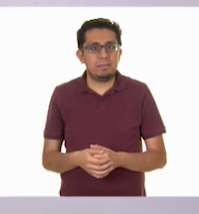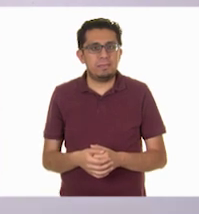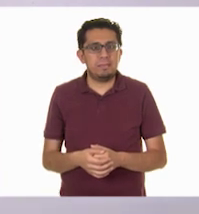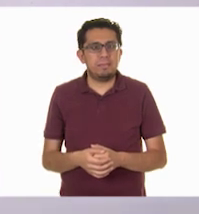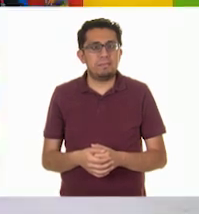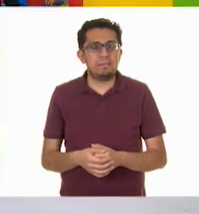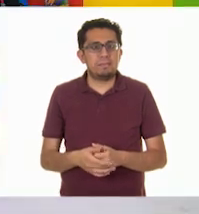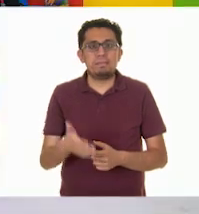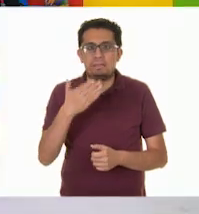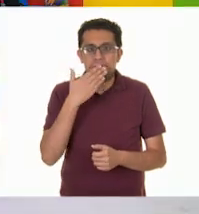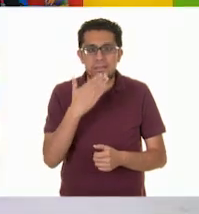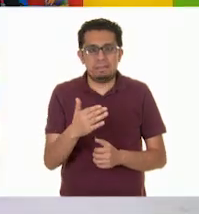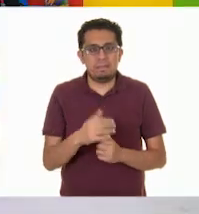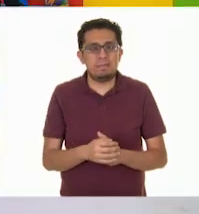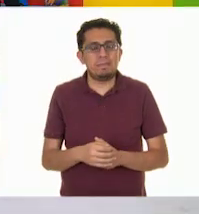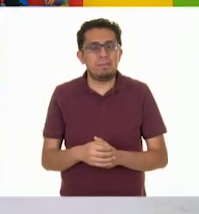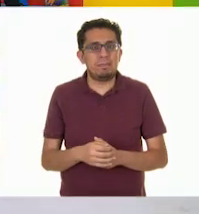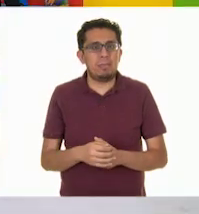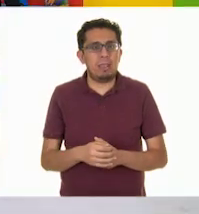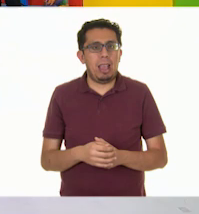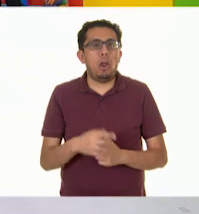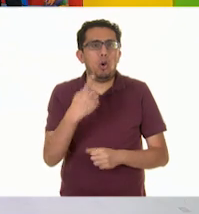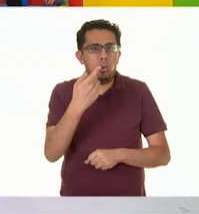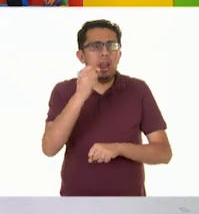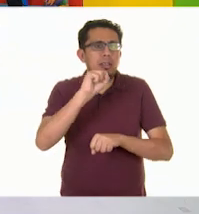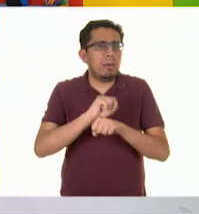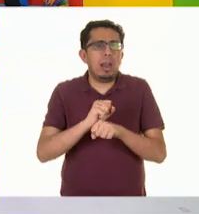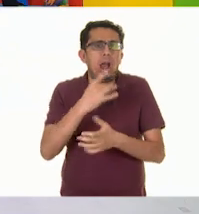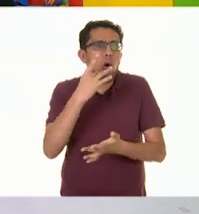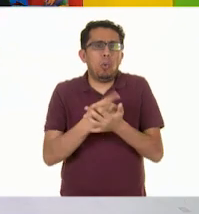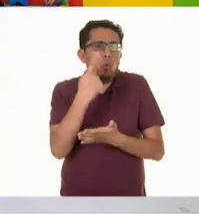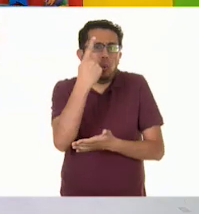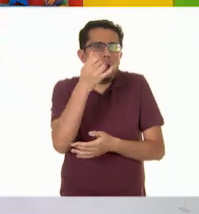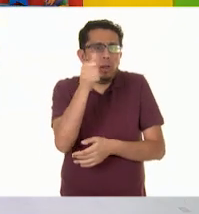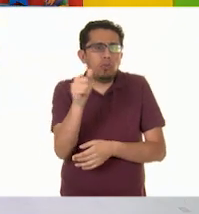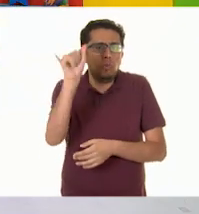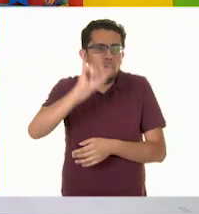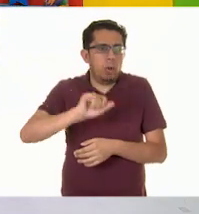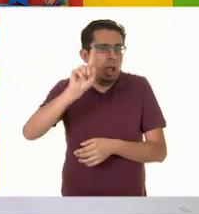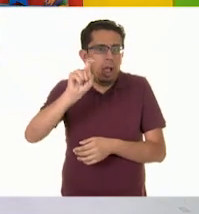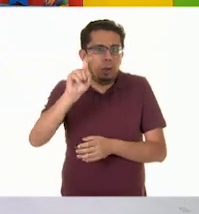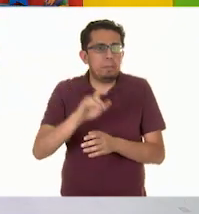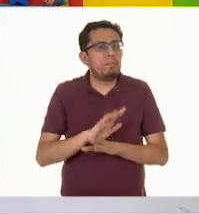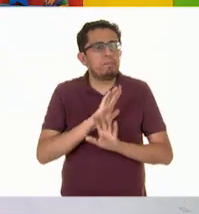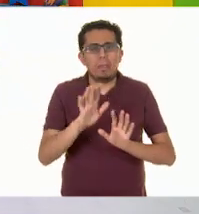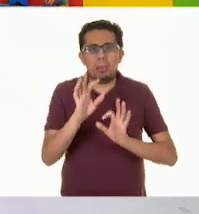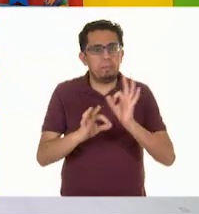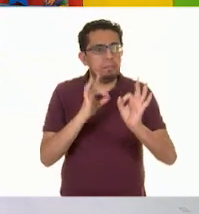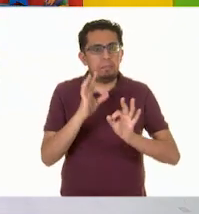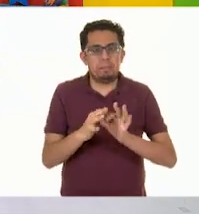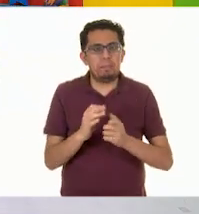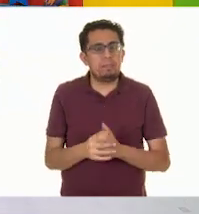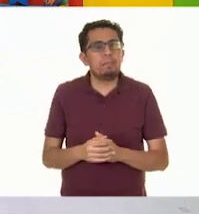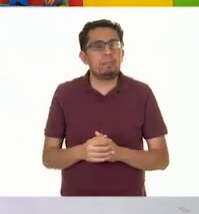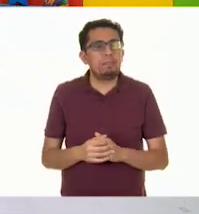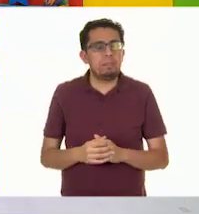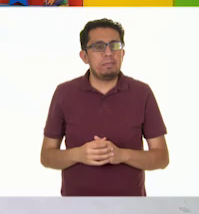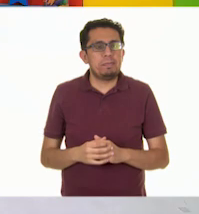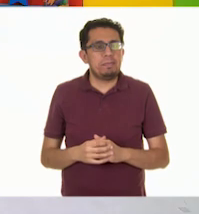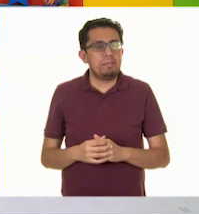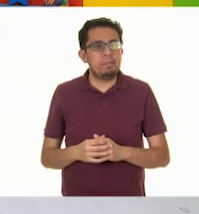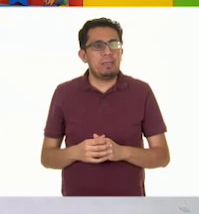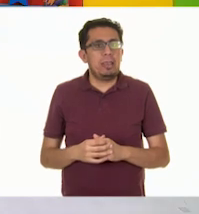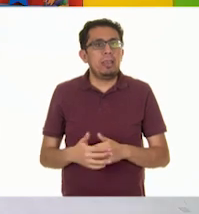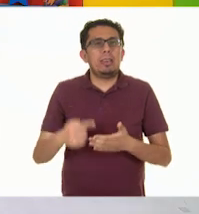Muy bien. Una vez a la semana. Una vez a la semana. Ya está la información del granado. ¿Y